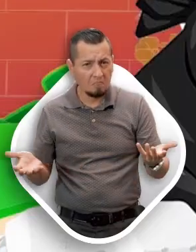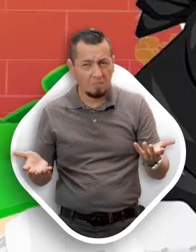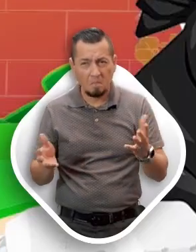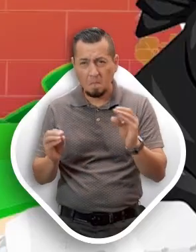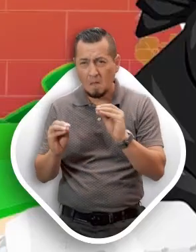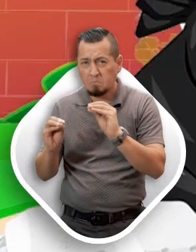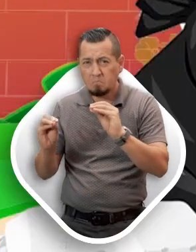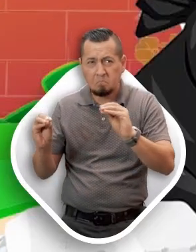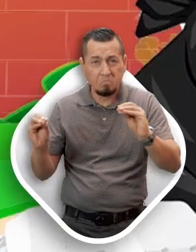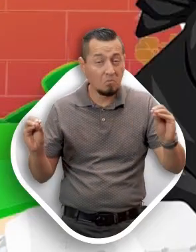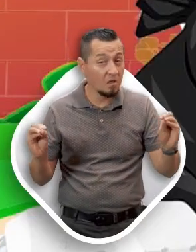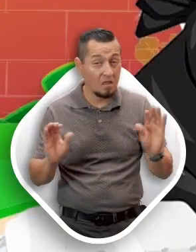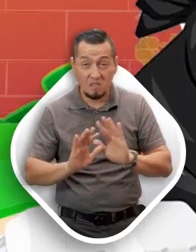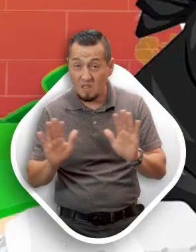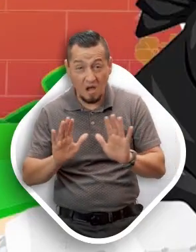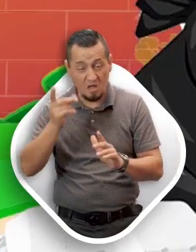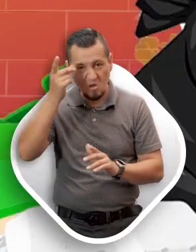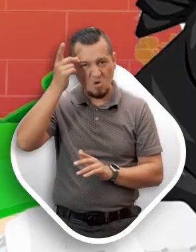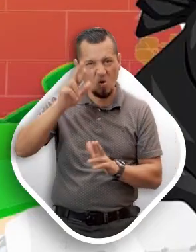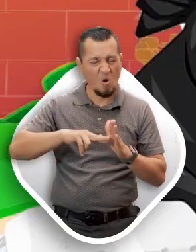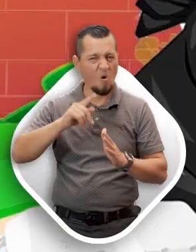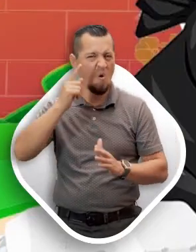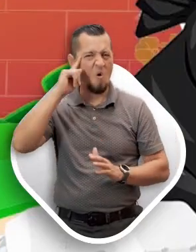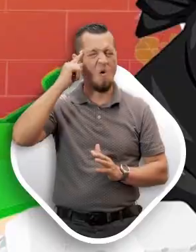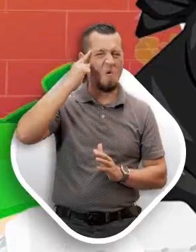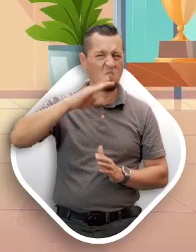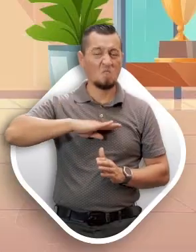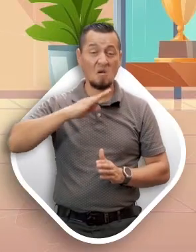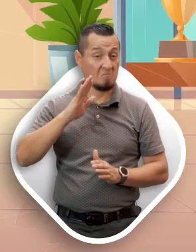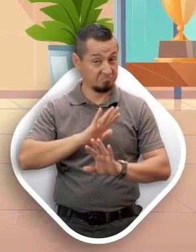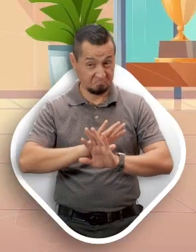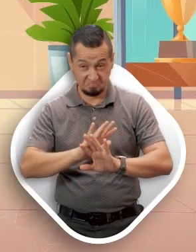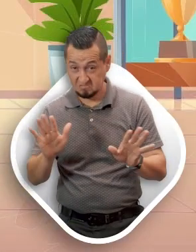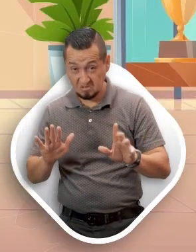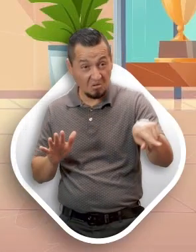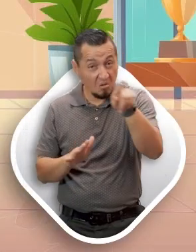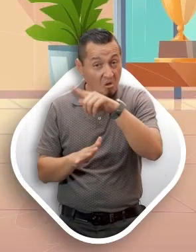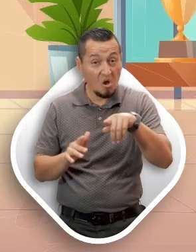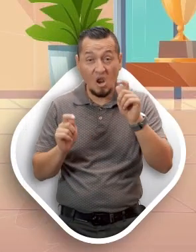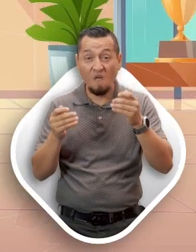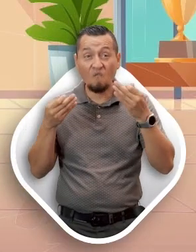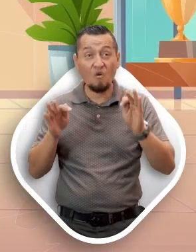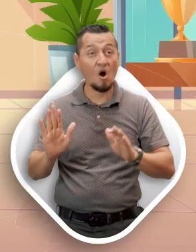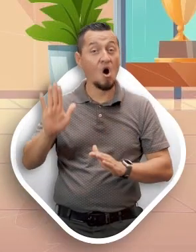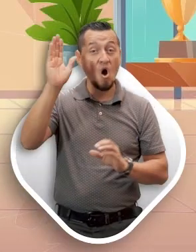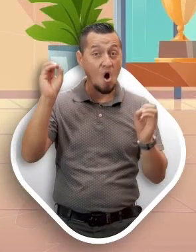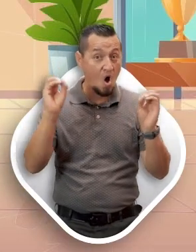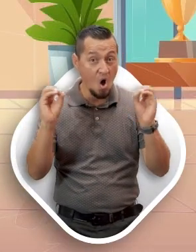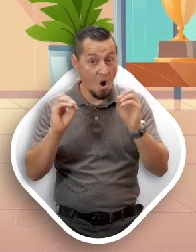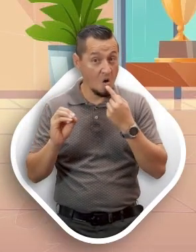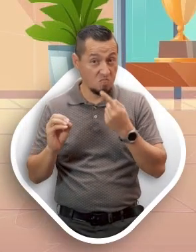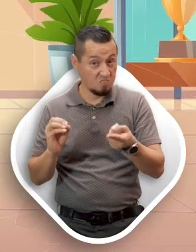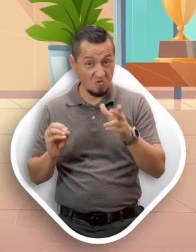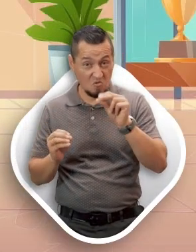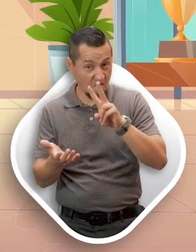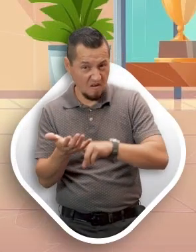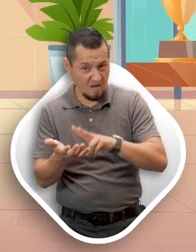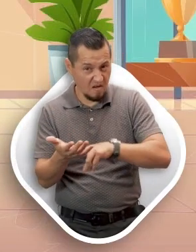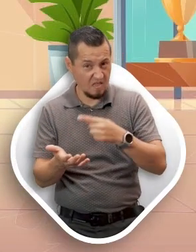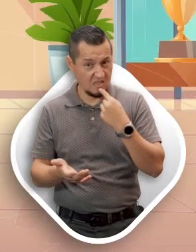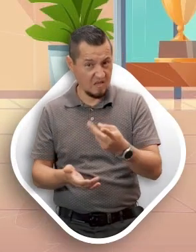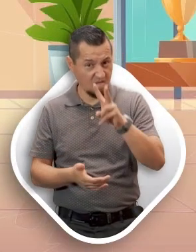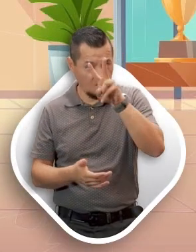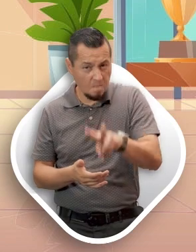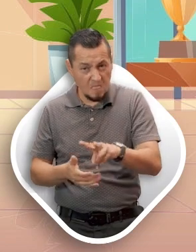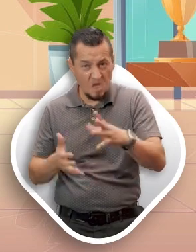Al no escuchar nada, el director dijo, Bien, ya que los que hicieron el desorden no tienen el valor de decir